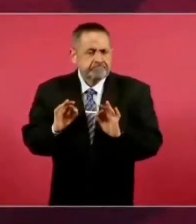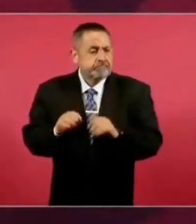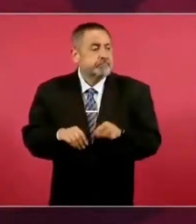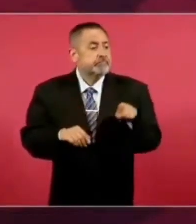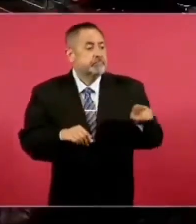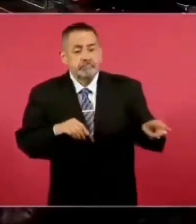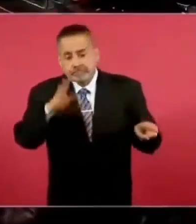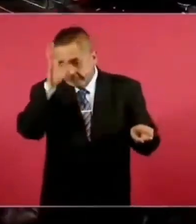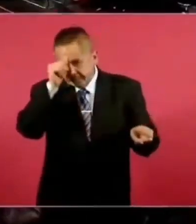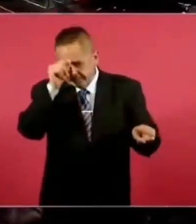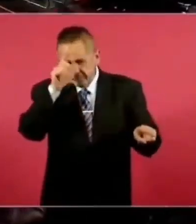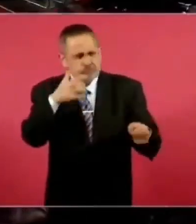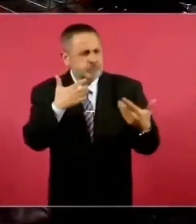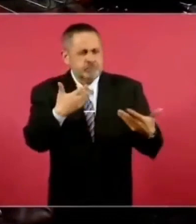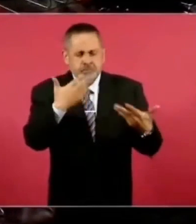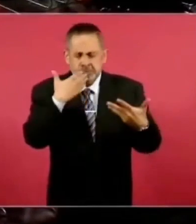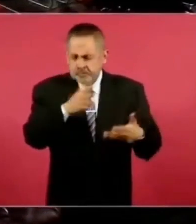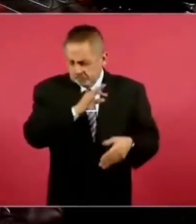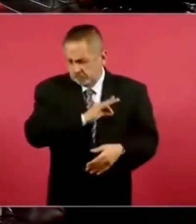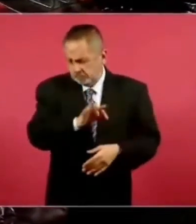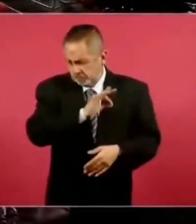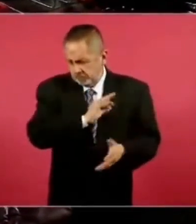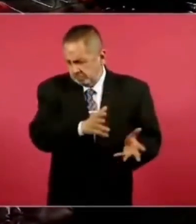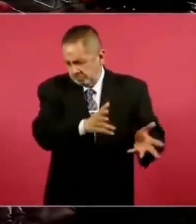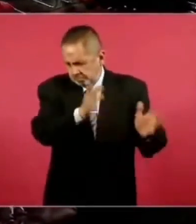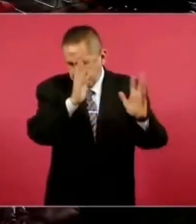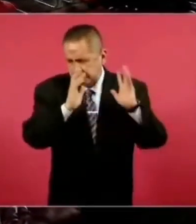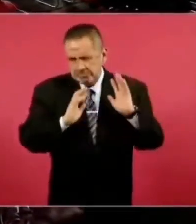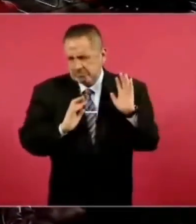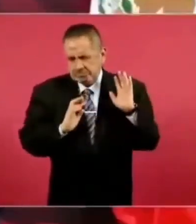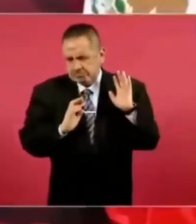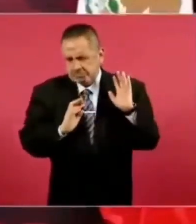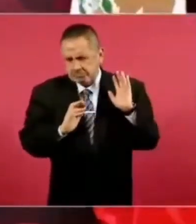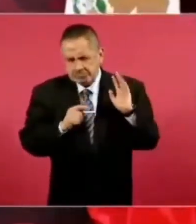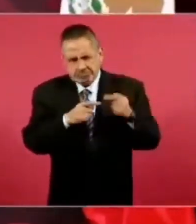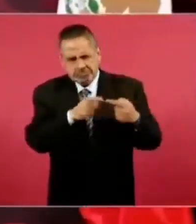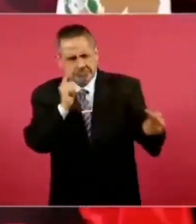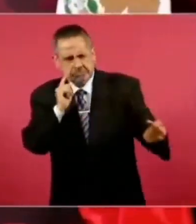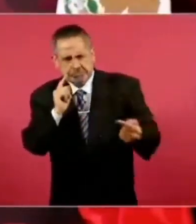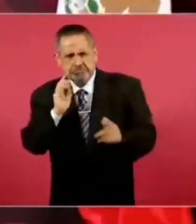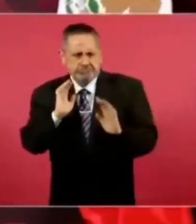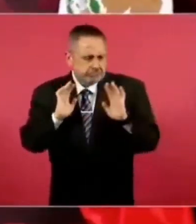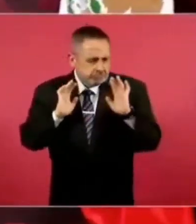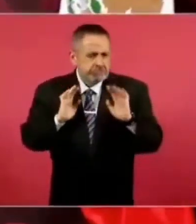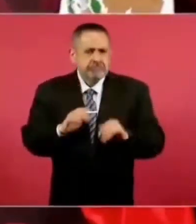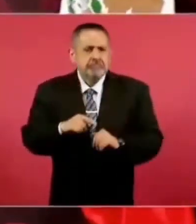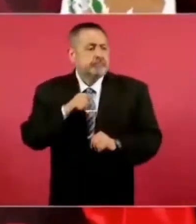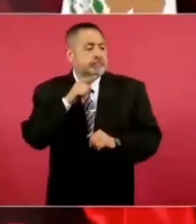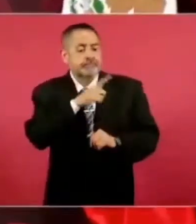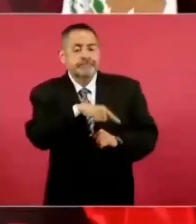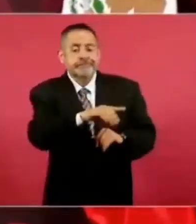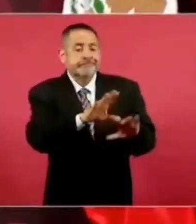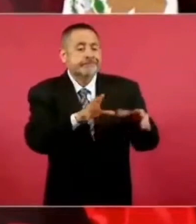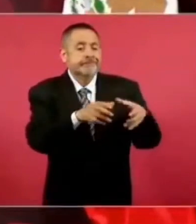porque ellos pertenecen a